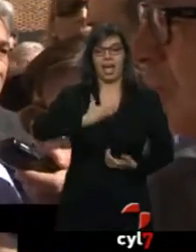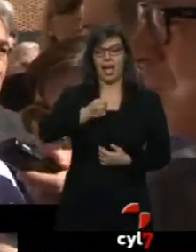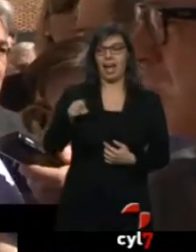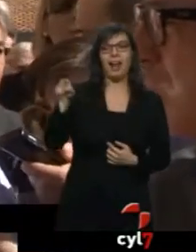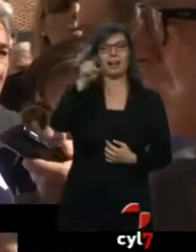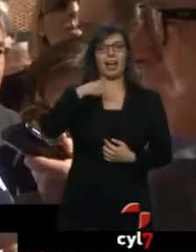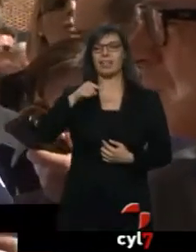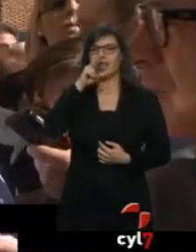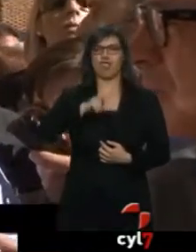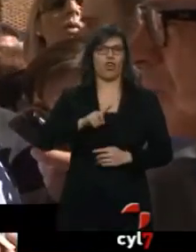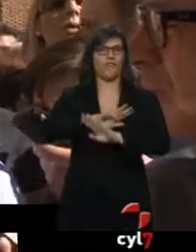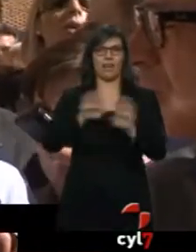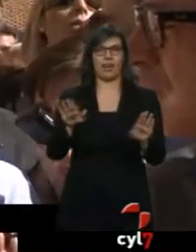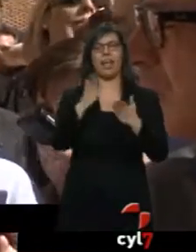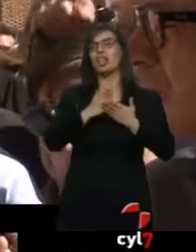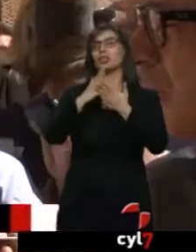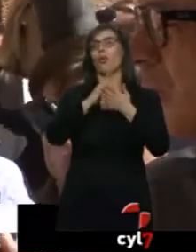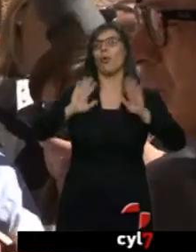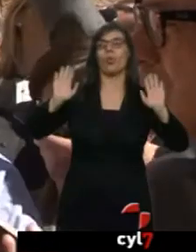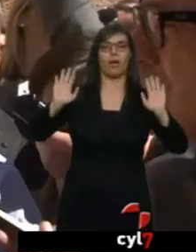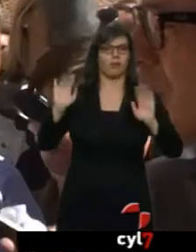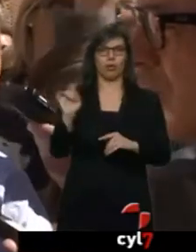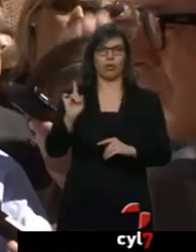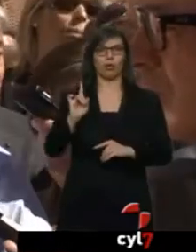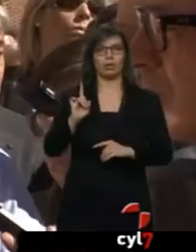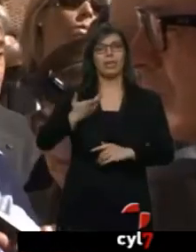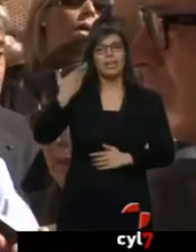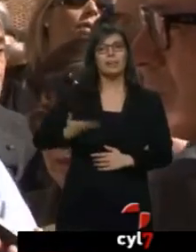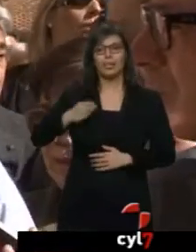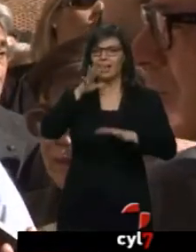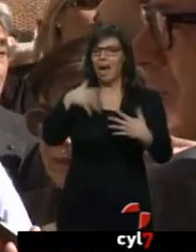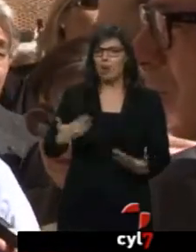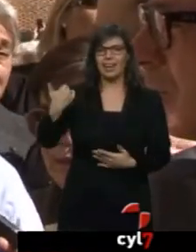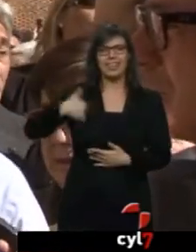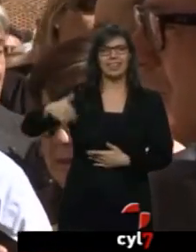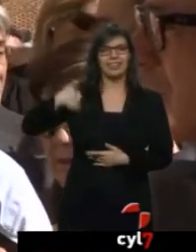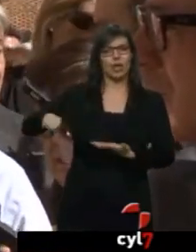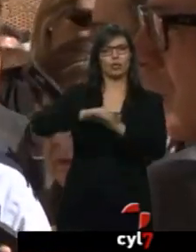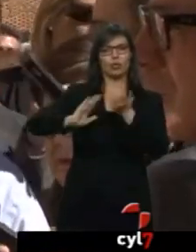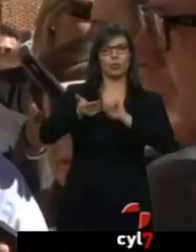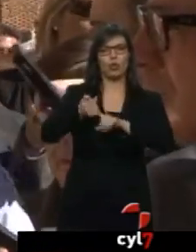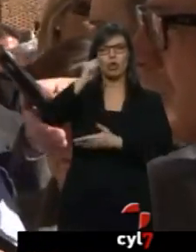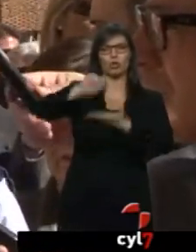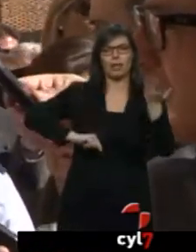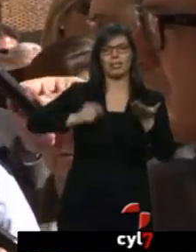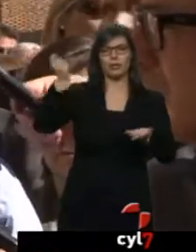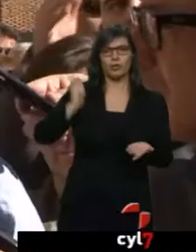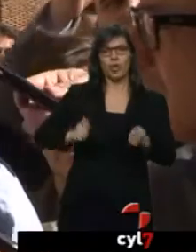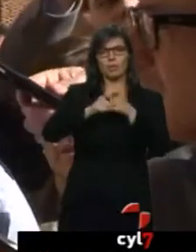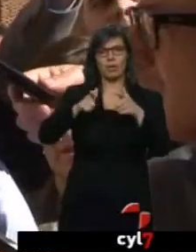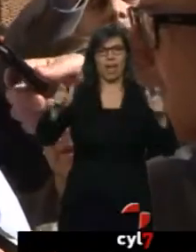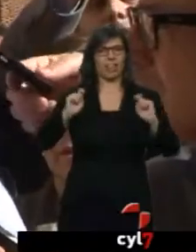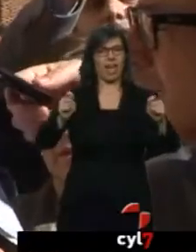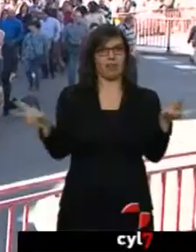...nos vale que verdaderamente, a partir de este momento... ...se planteen soluciones, que se contraten personas... ...que se dote de vida a este hospital mediante la